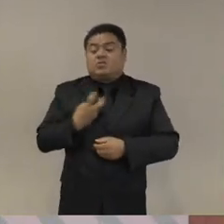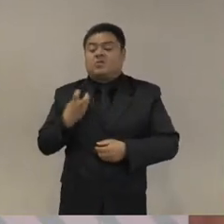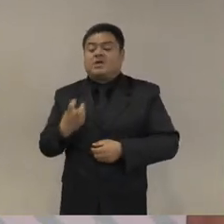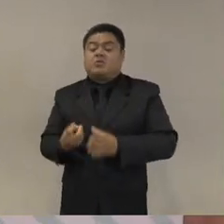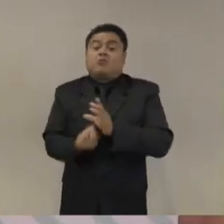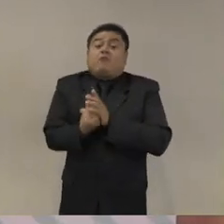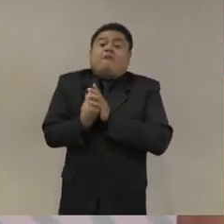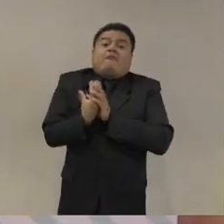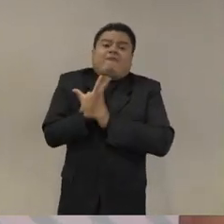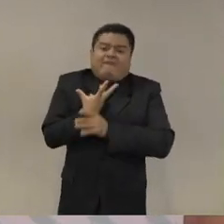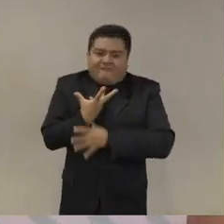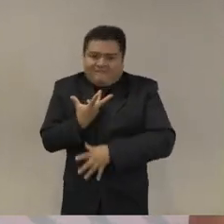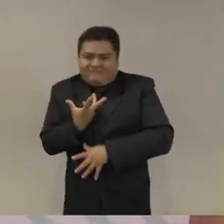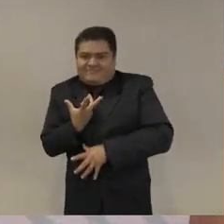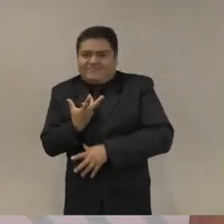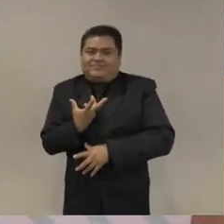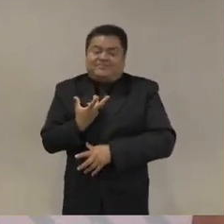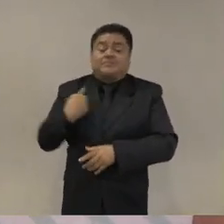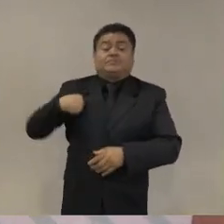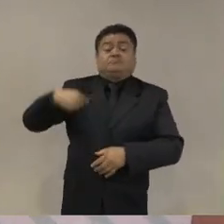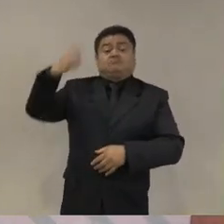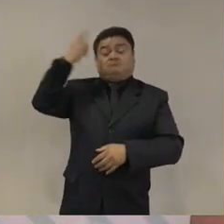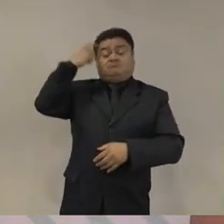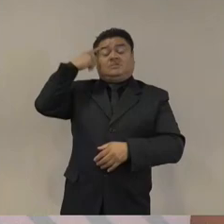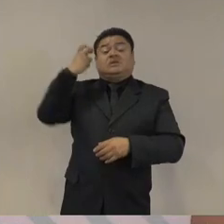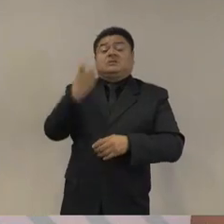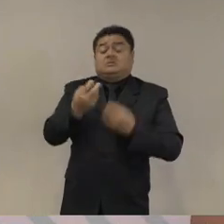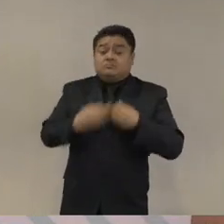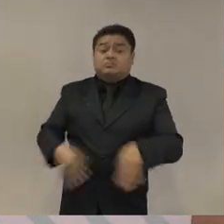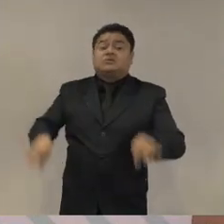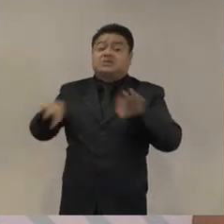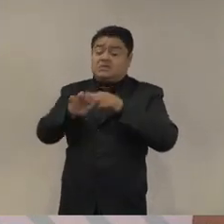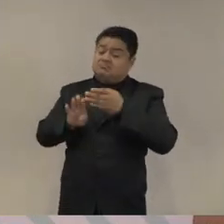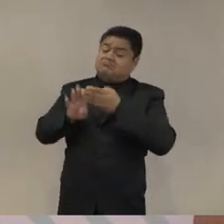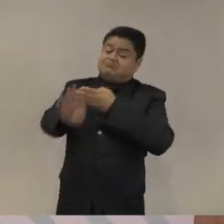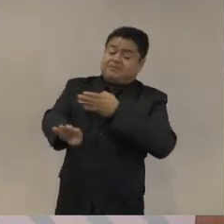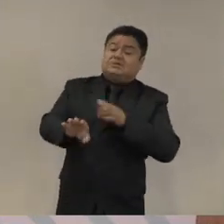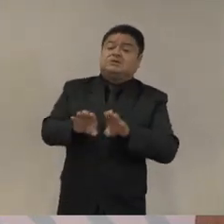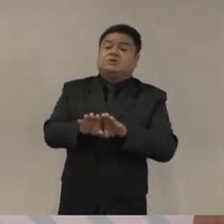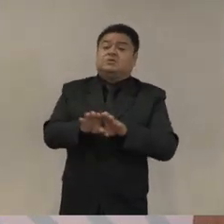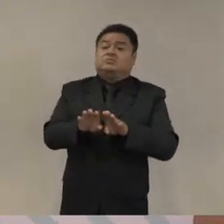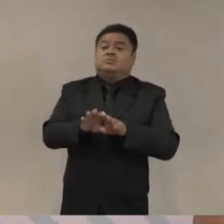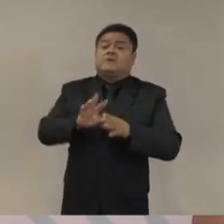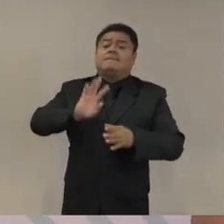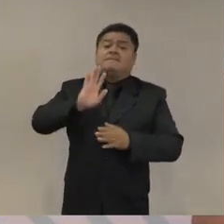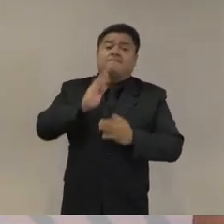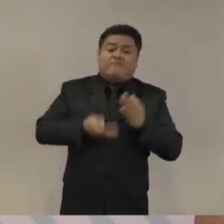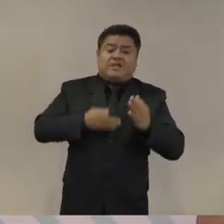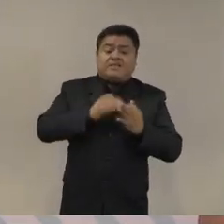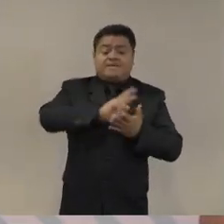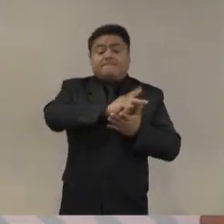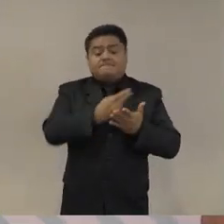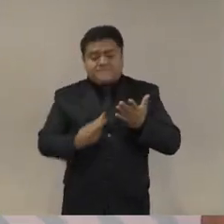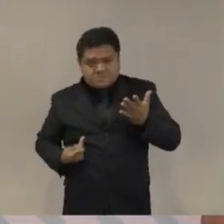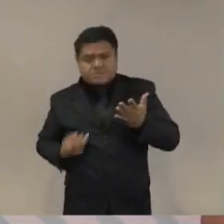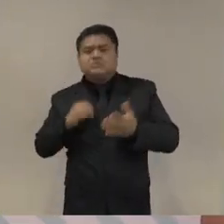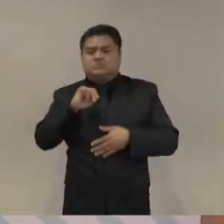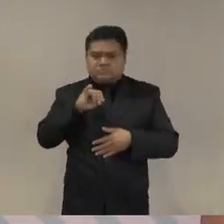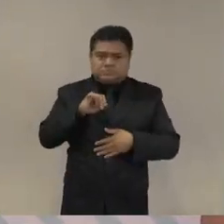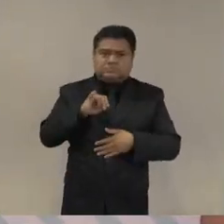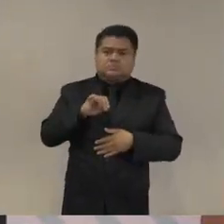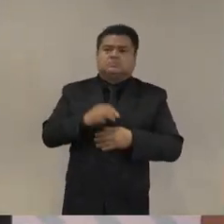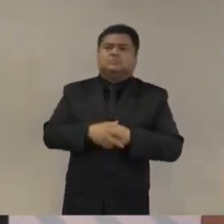económico regional equilibrado son políticas preventivas parece que no son políticas preventivas pero son políticas preventivas